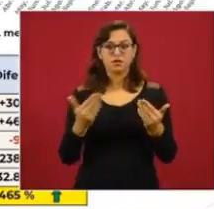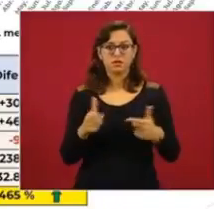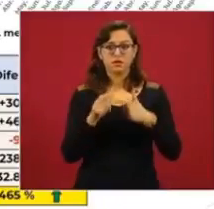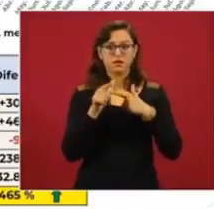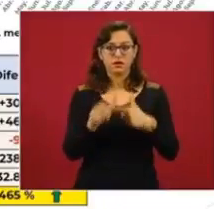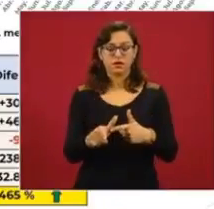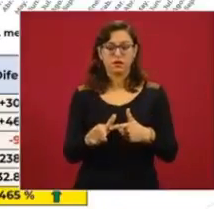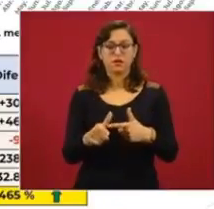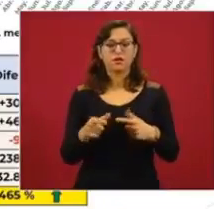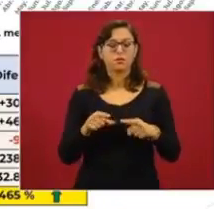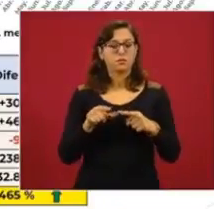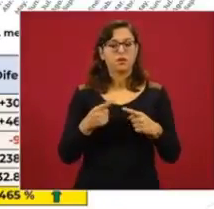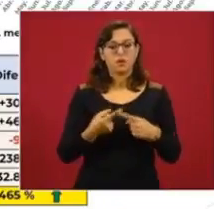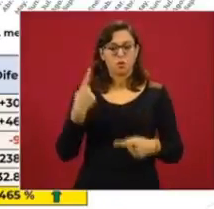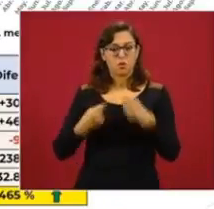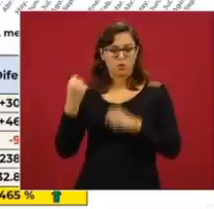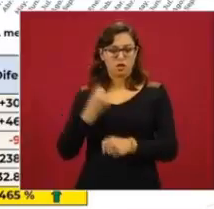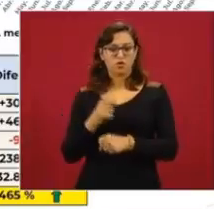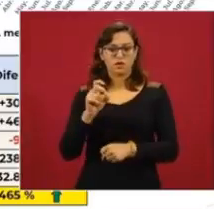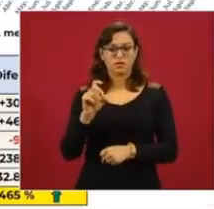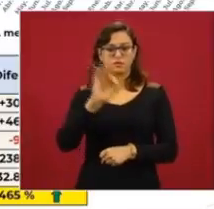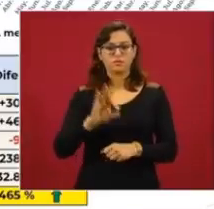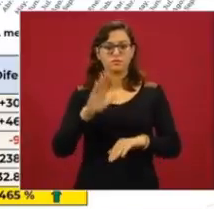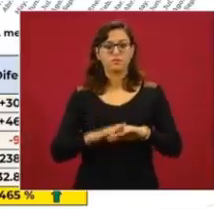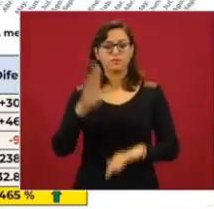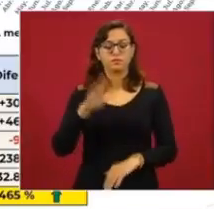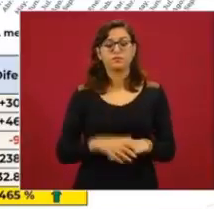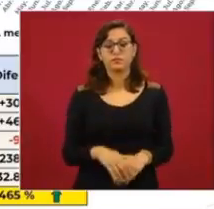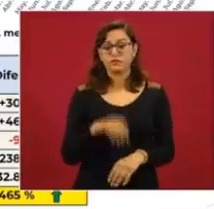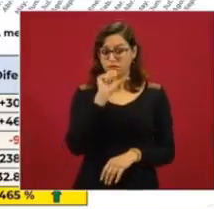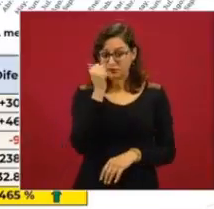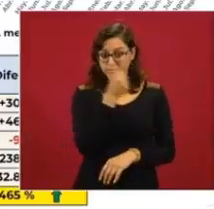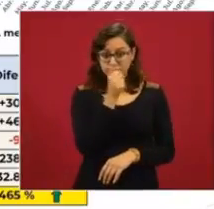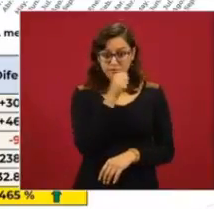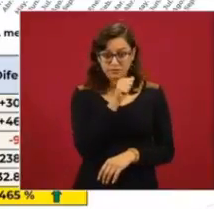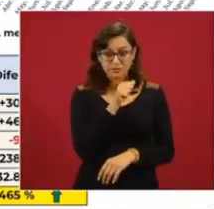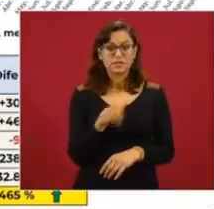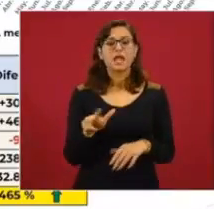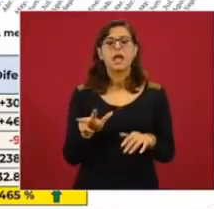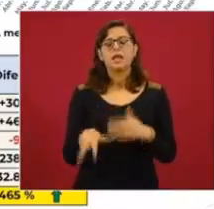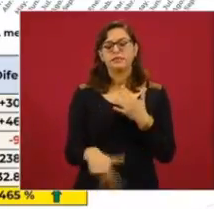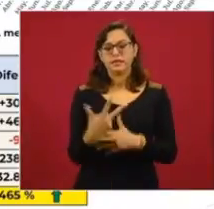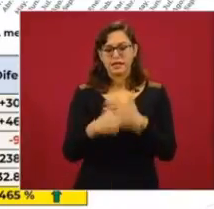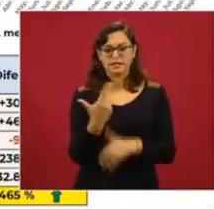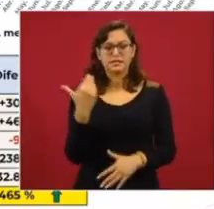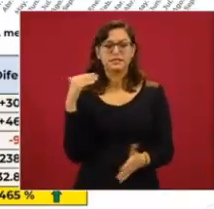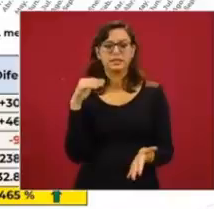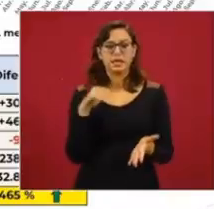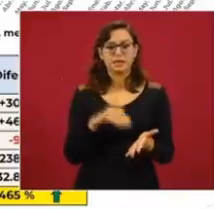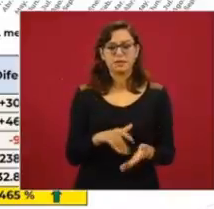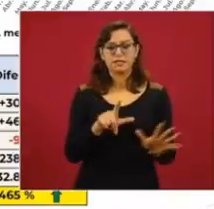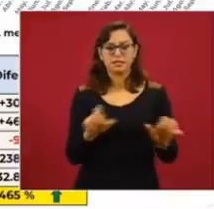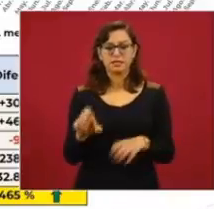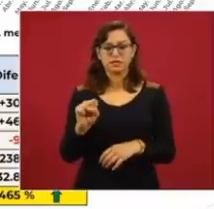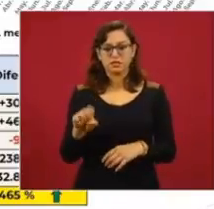más de lo que se hizo el año pasado. En cocaína, de igual manera, 13.766 kilogramos